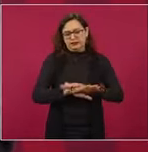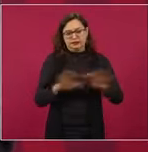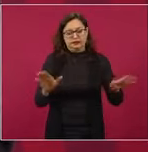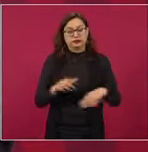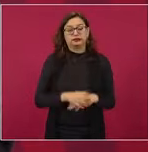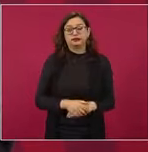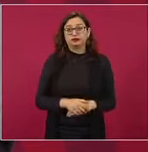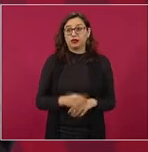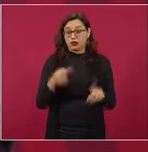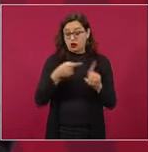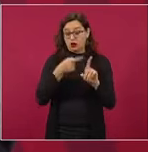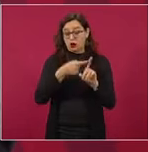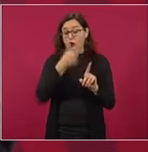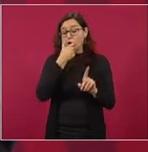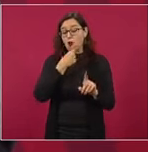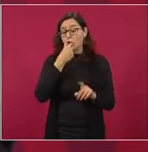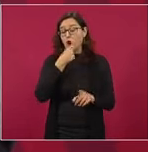menos,